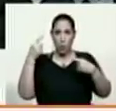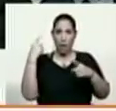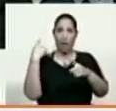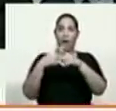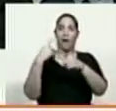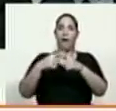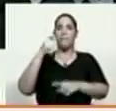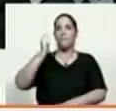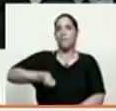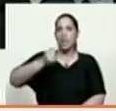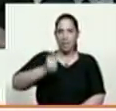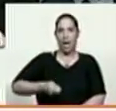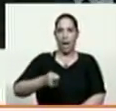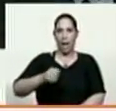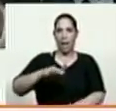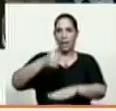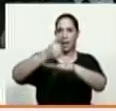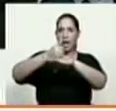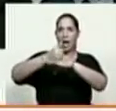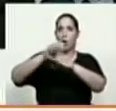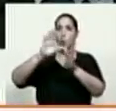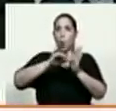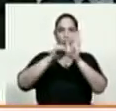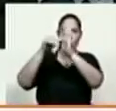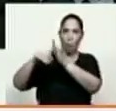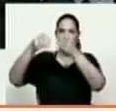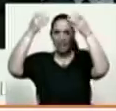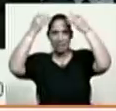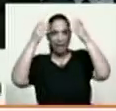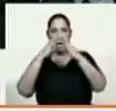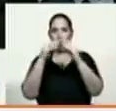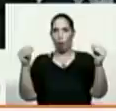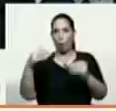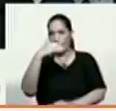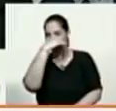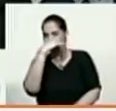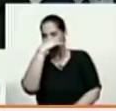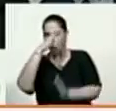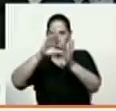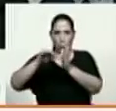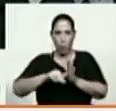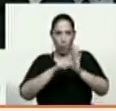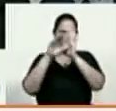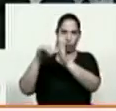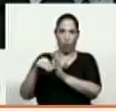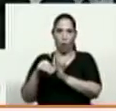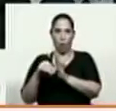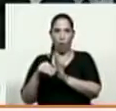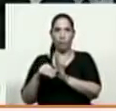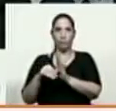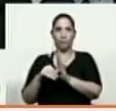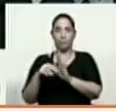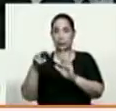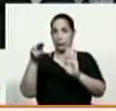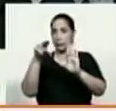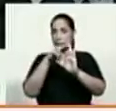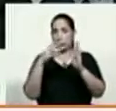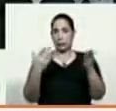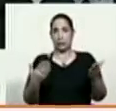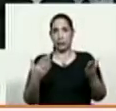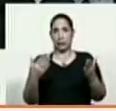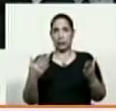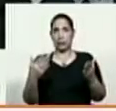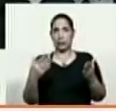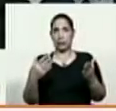corrupta reina de todos los carteles de la corrupción a nivel yo diría del hemisferio